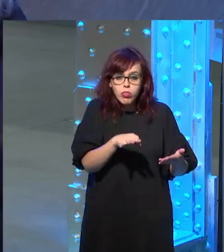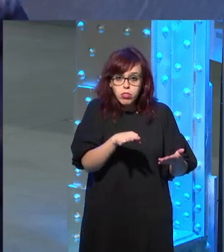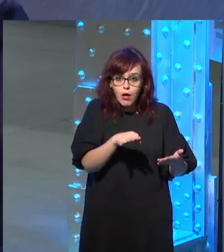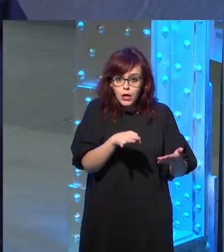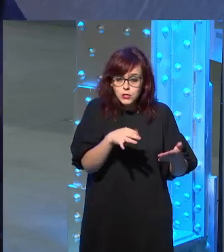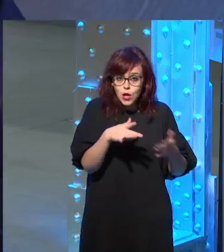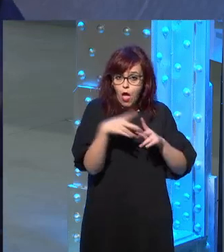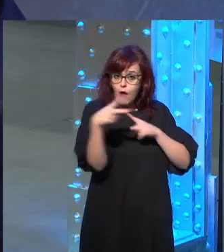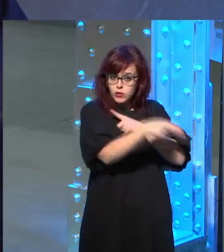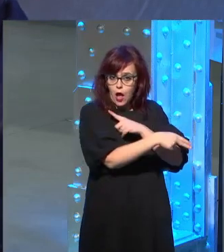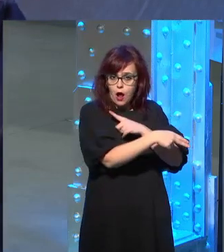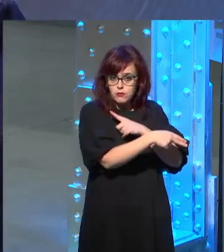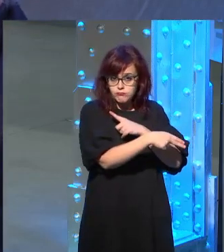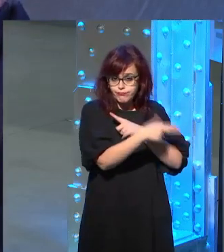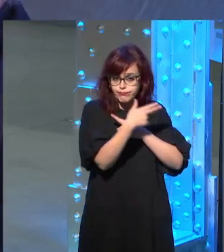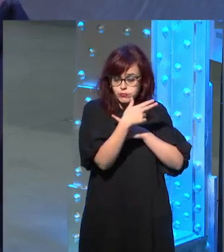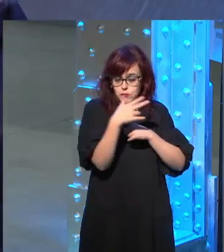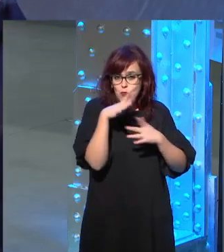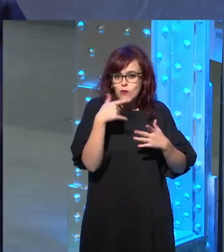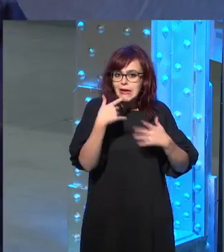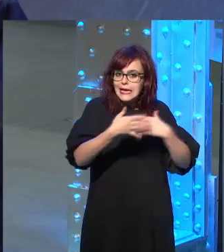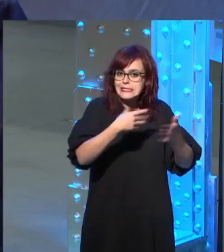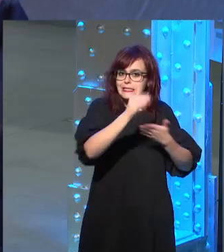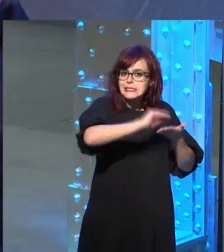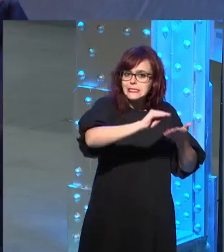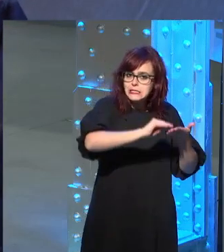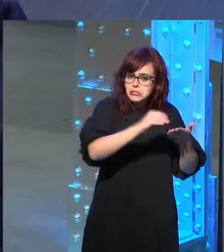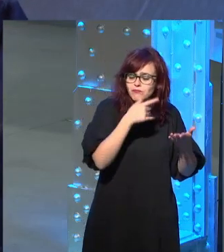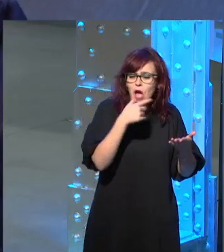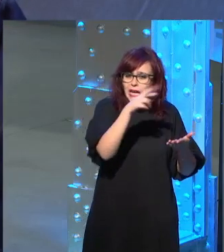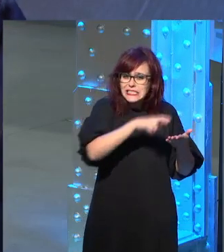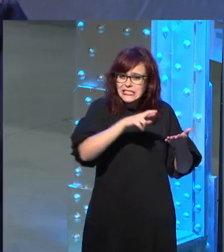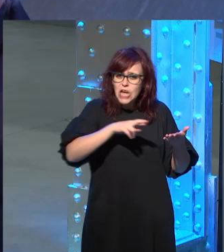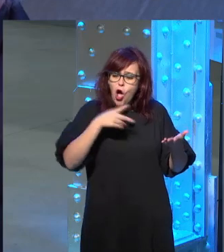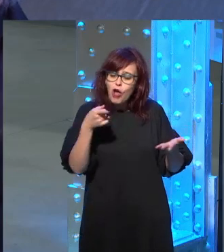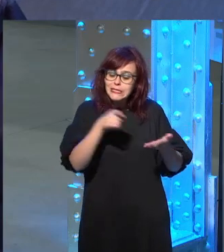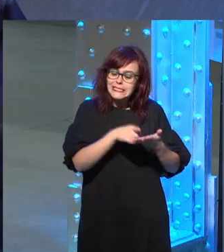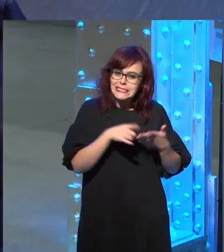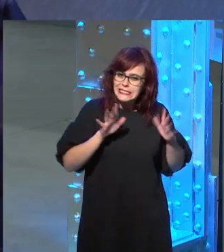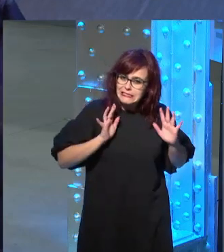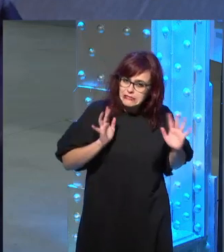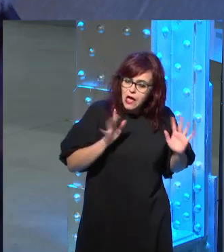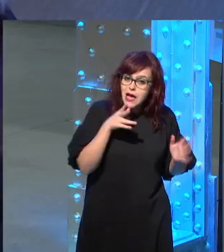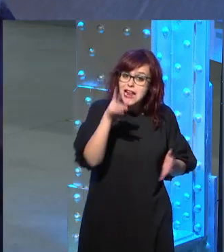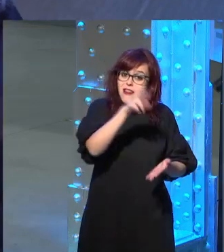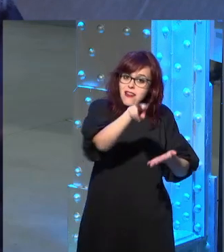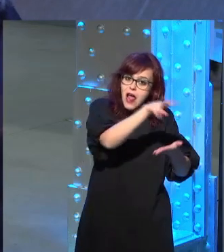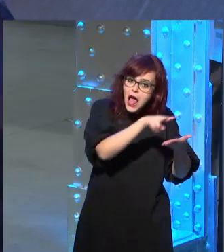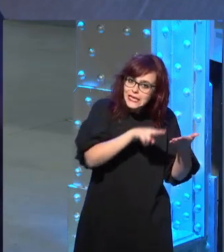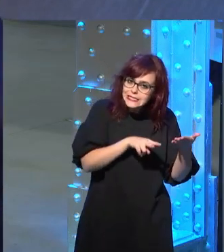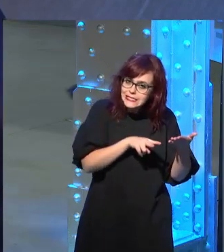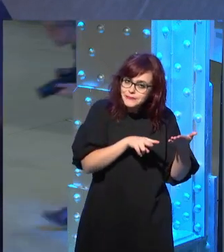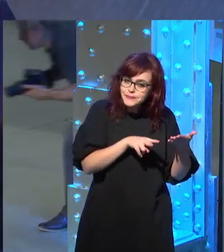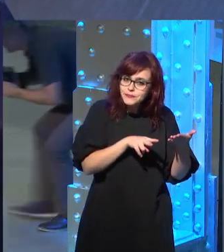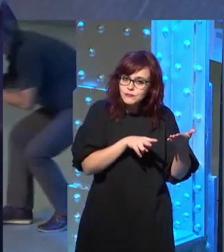releería nada de lo que de lo que he escrito porque la la relectura siempre